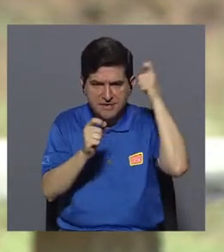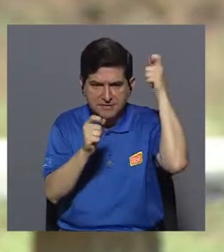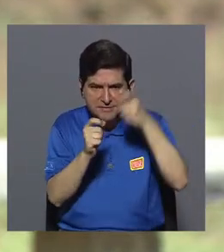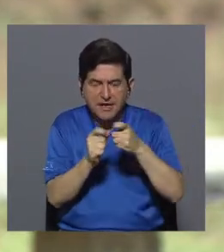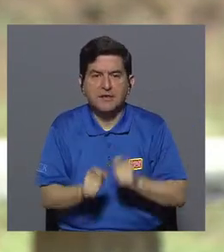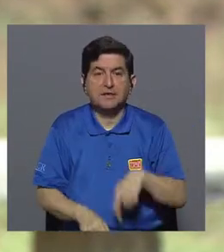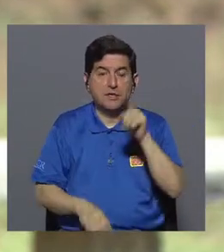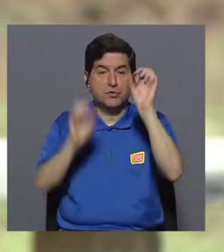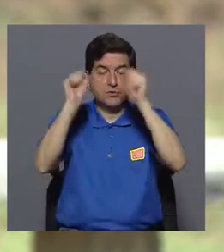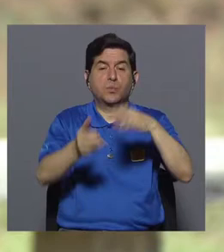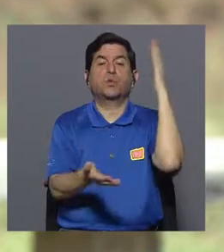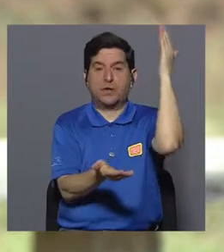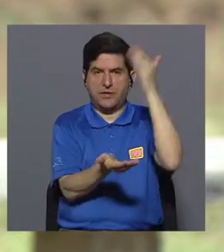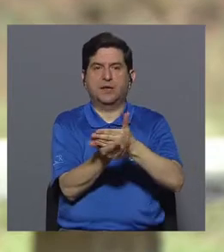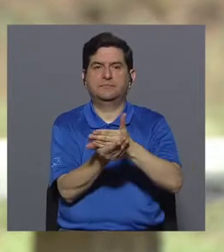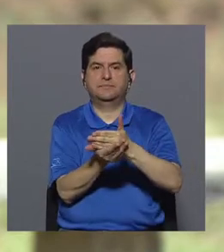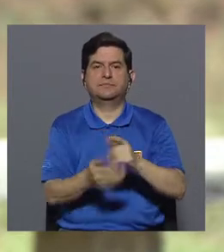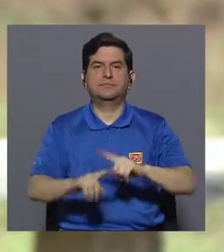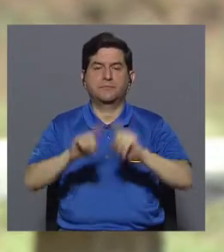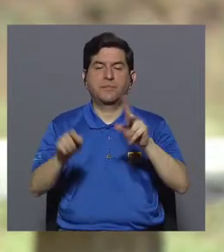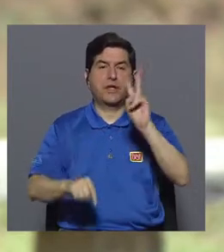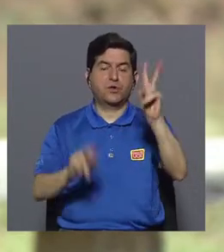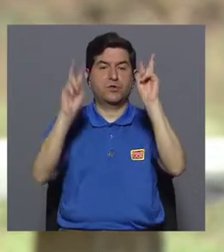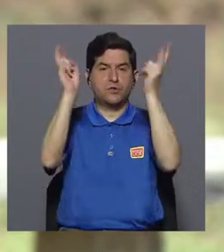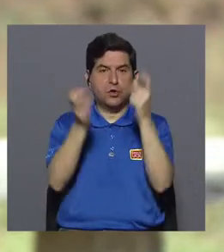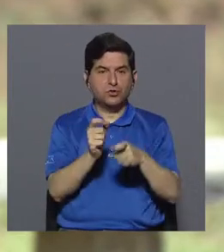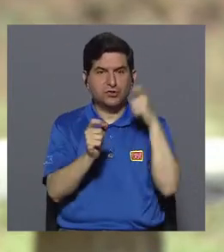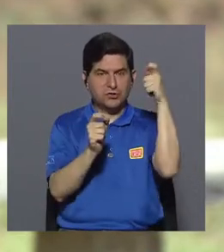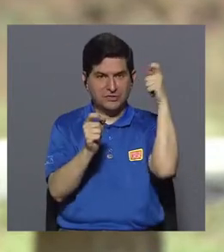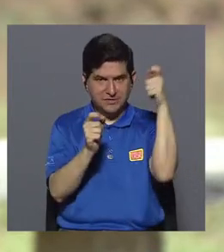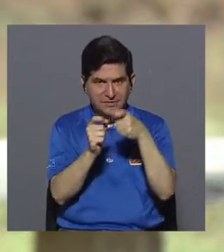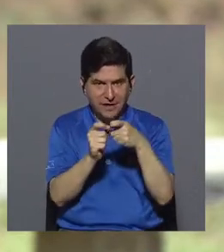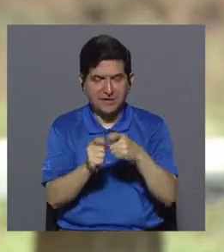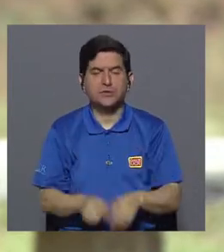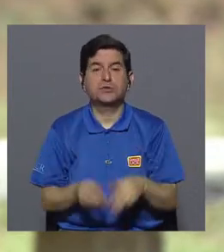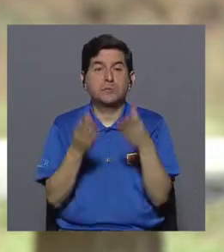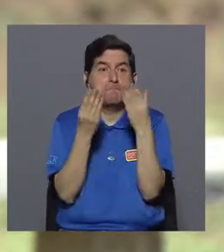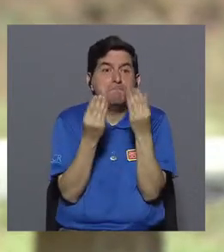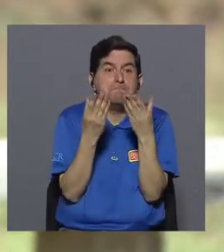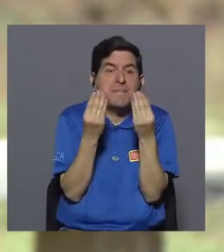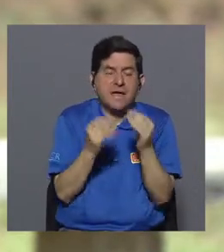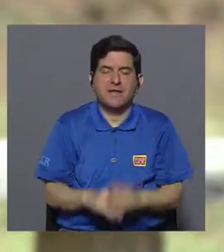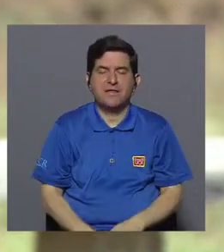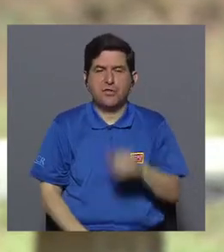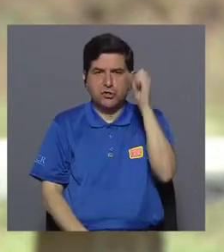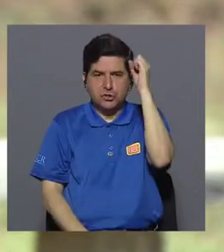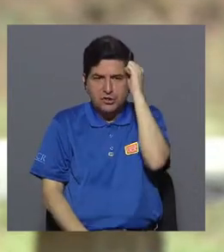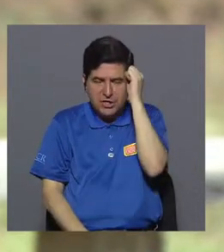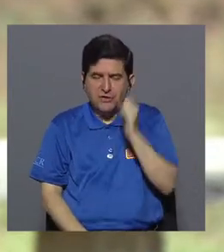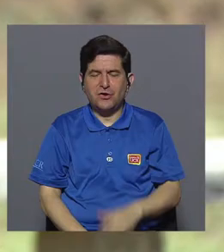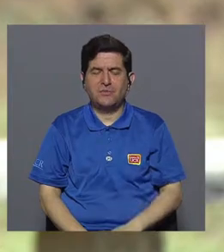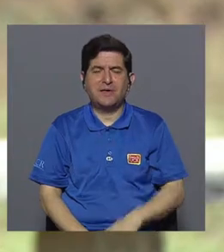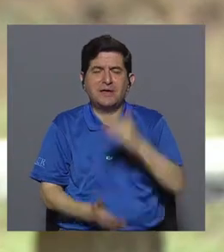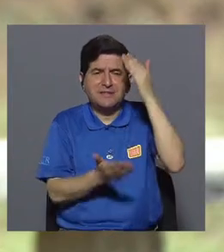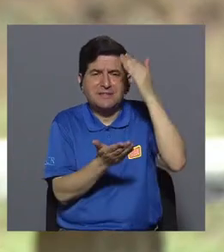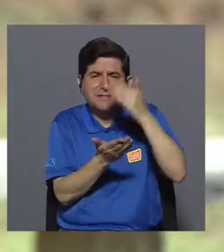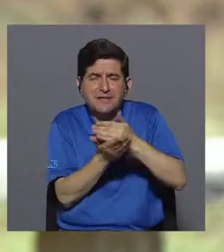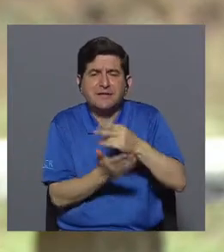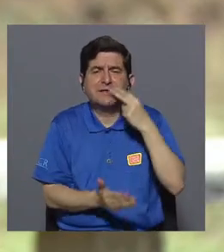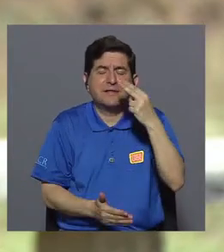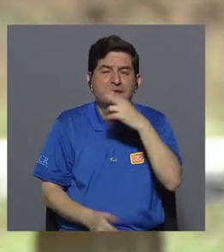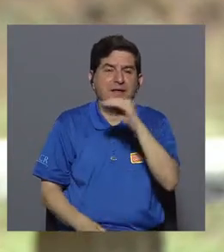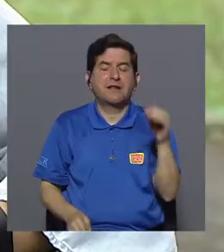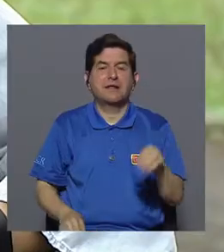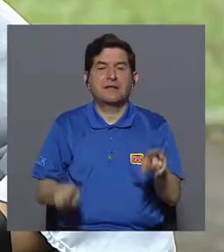ellos específicamente y que usted logre el cese, ¿verdad? Pero sí, dos temas específicos de miedo para ellos, el síndrome de abstinencia y la